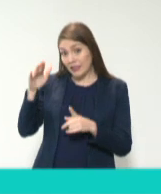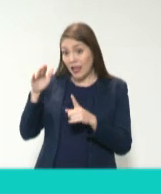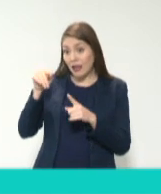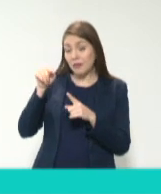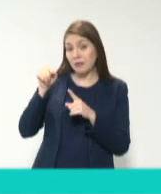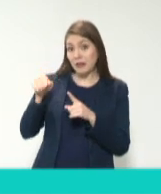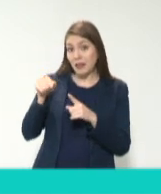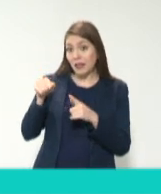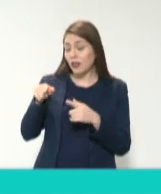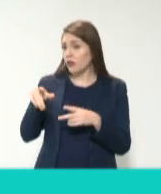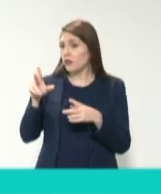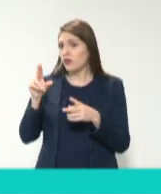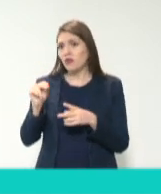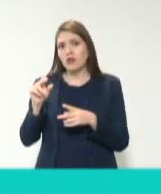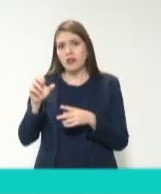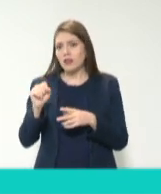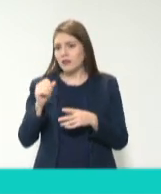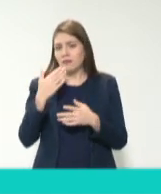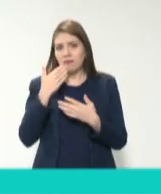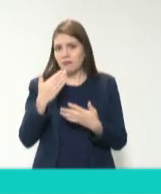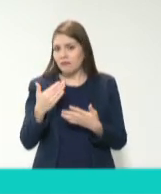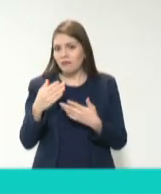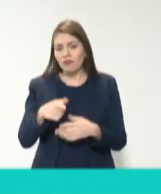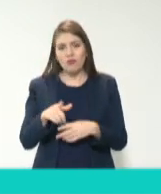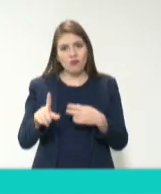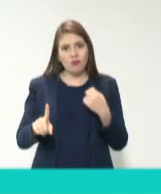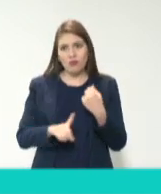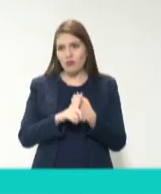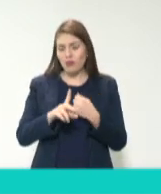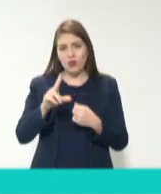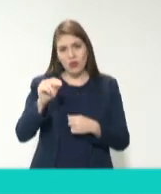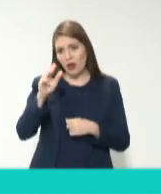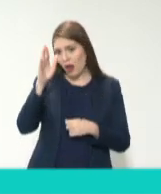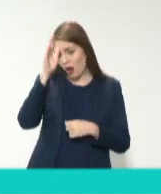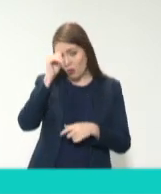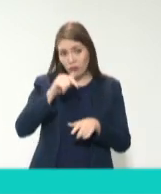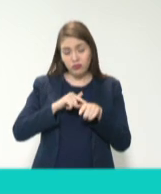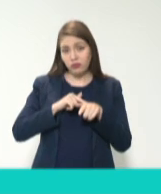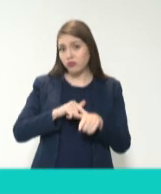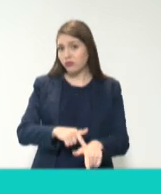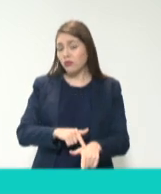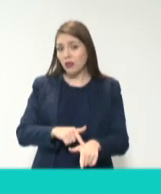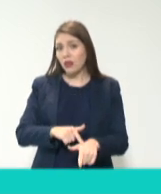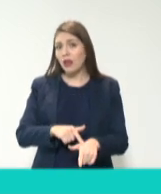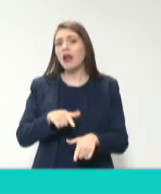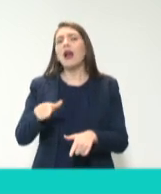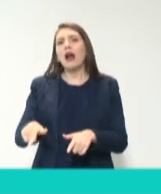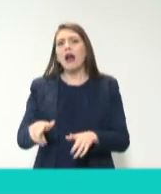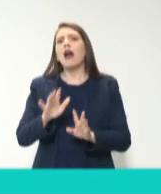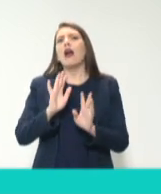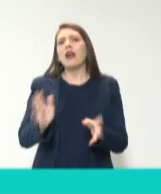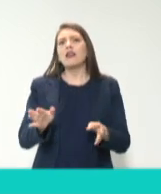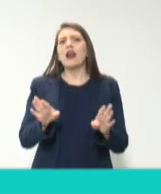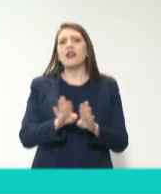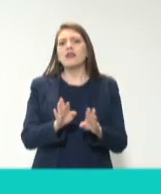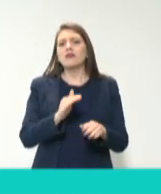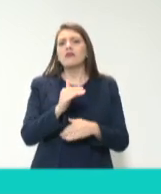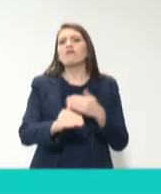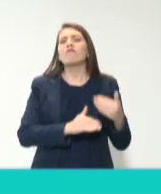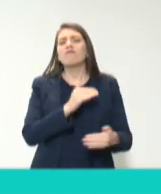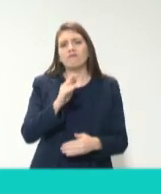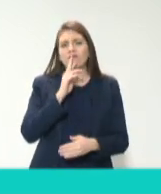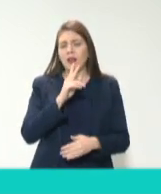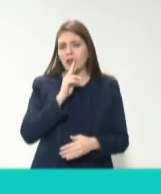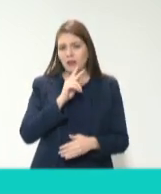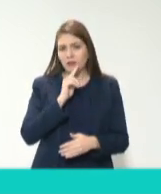que no estamos de acuerdo como sociedad que siga, es un paso muy importante. Y yo